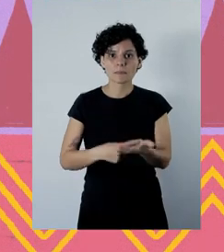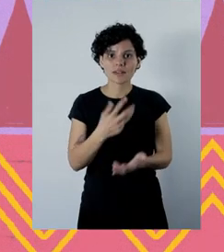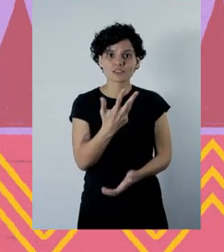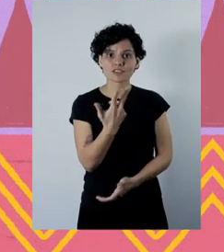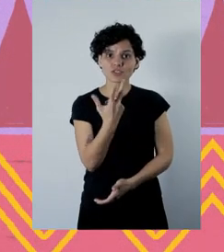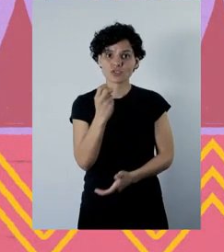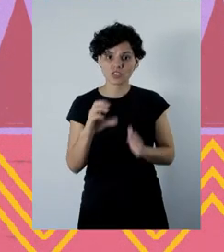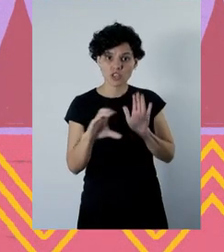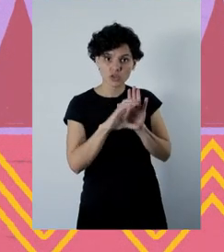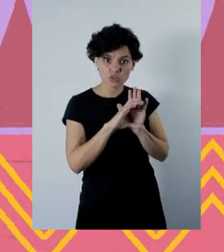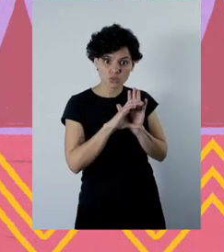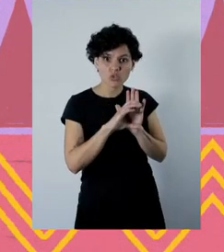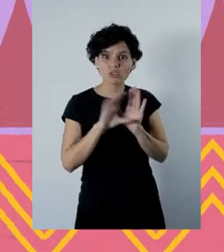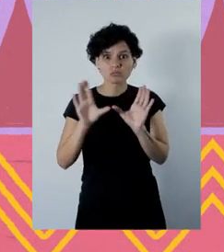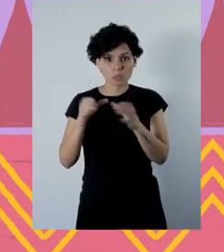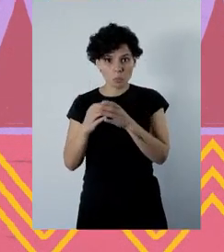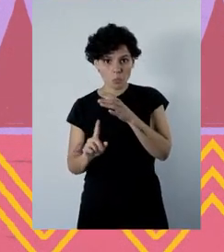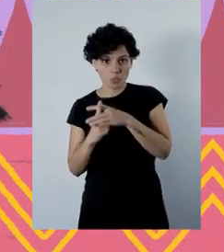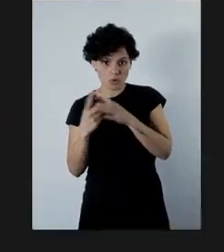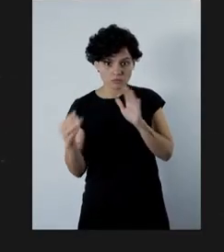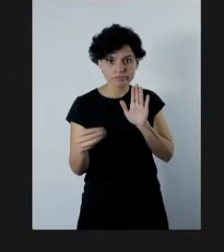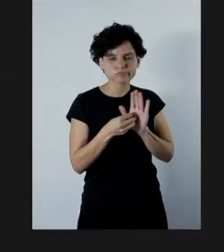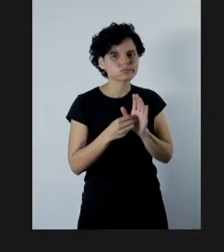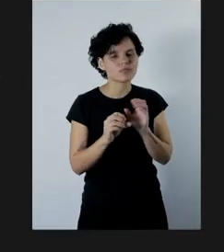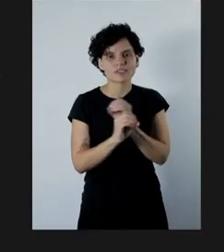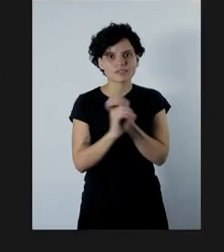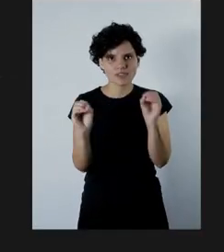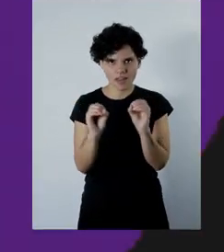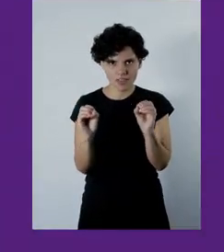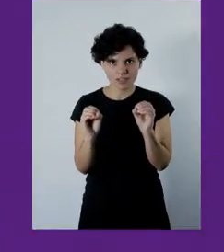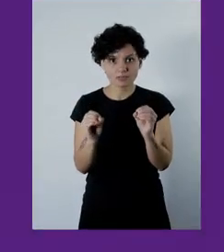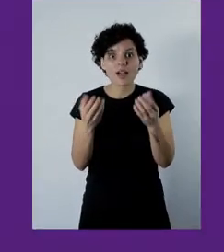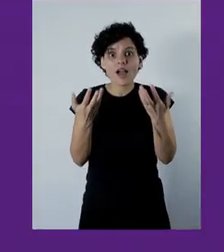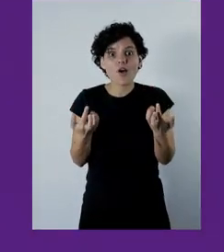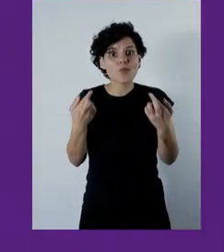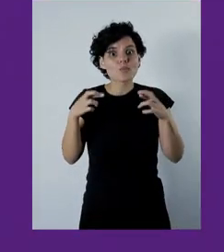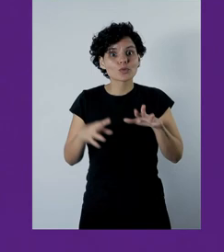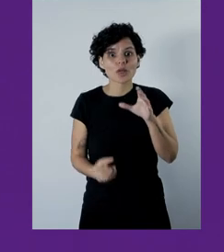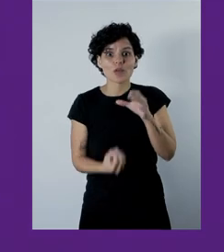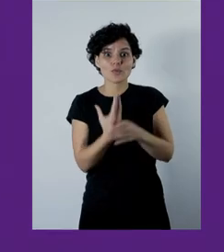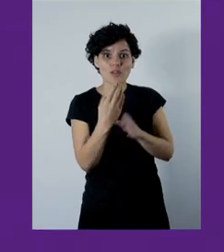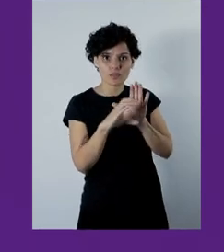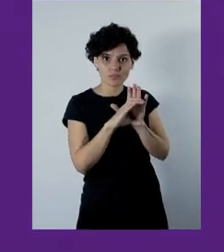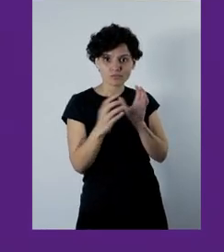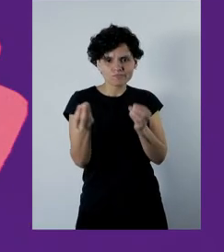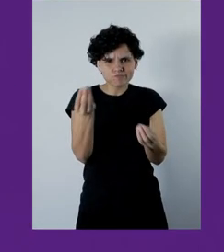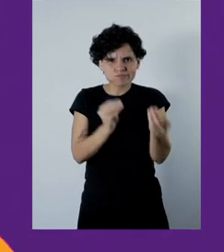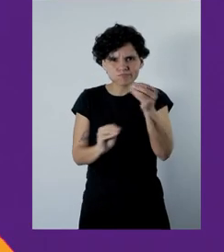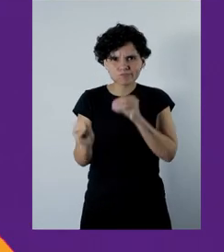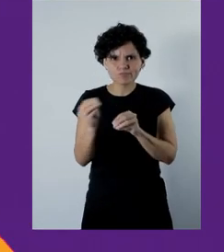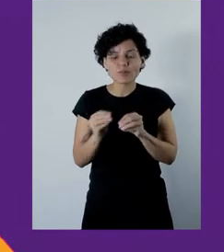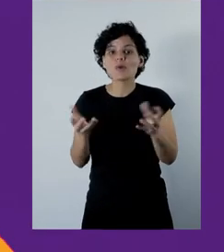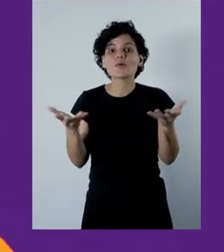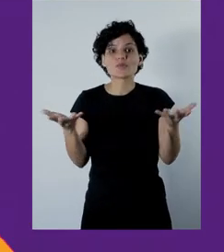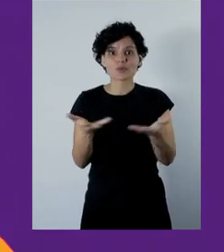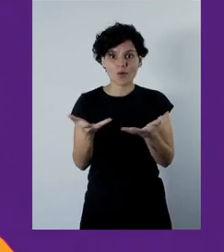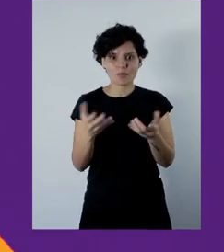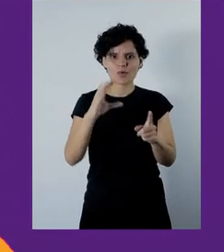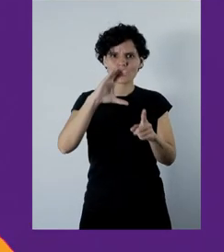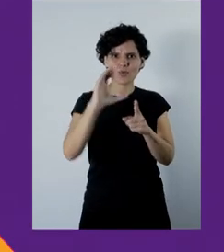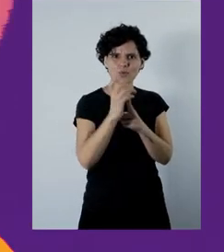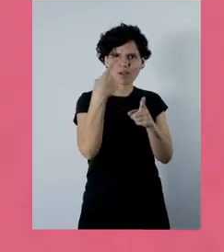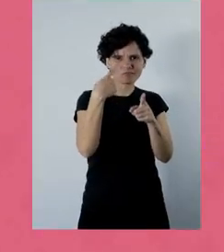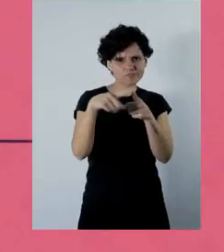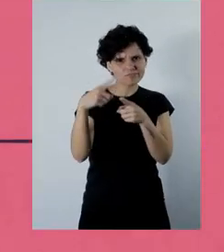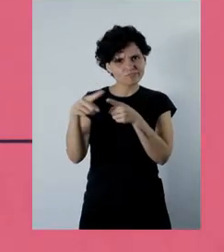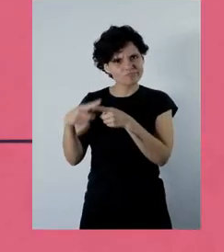La Constitución de 1980 ha invisibilizado a los pueblos originarios de nuestro país. Hoy tenemos la oportunidad de redactar una nueva